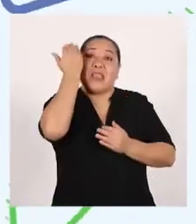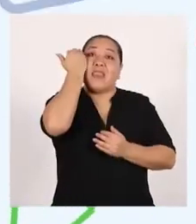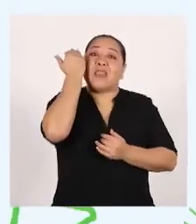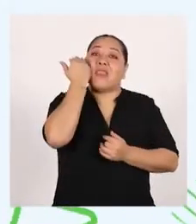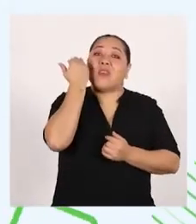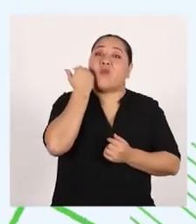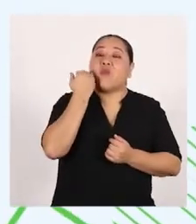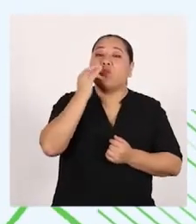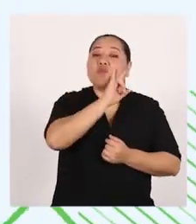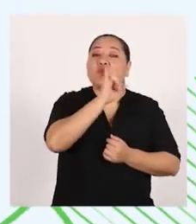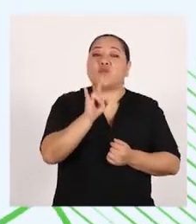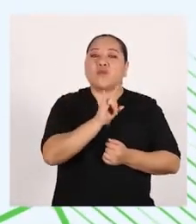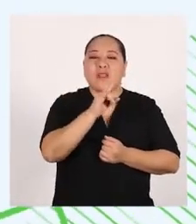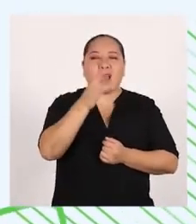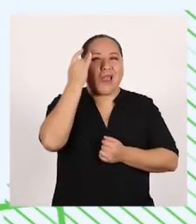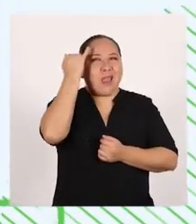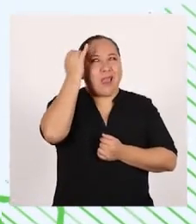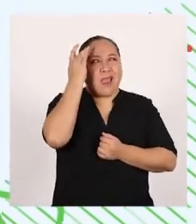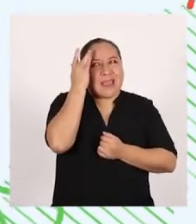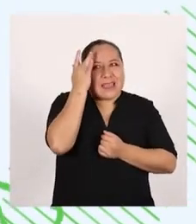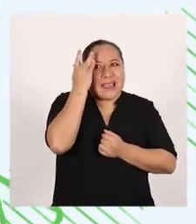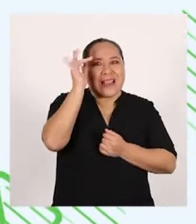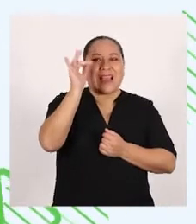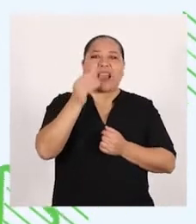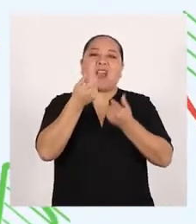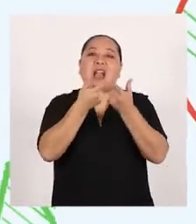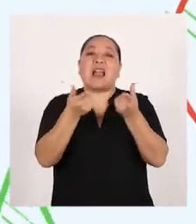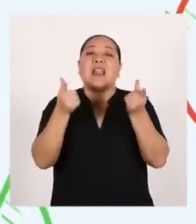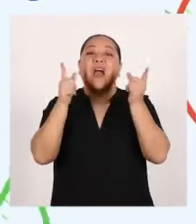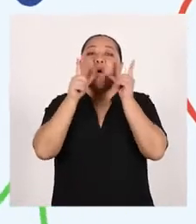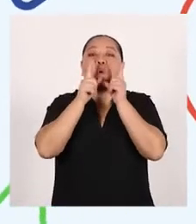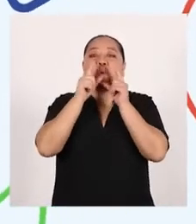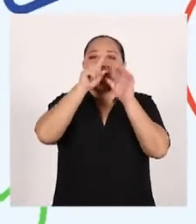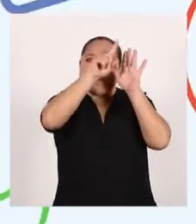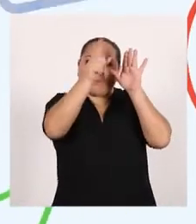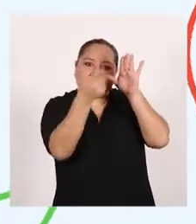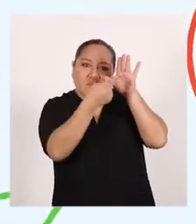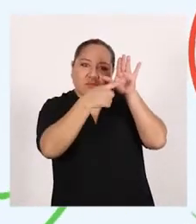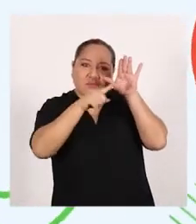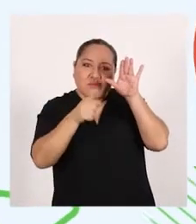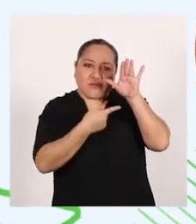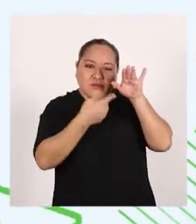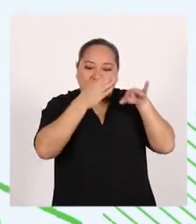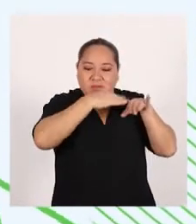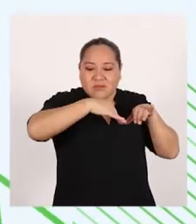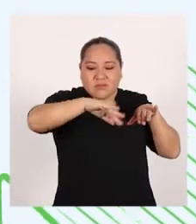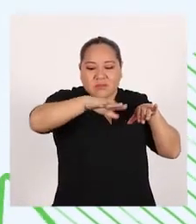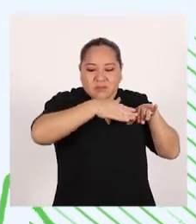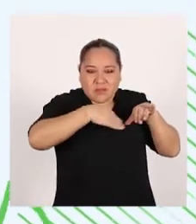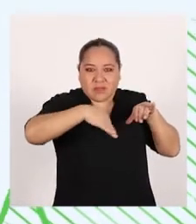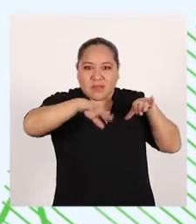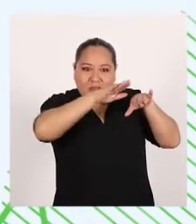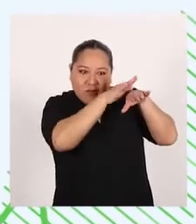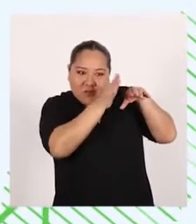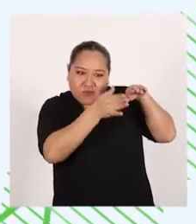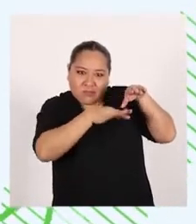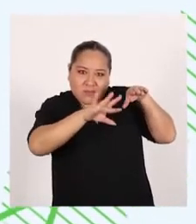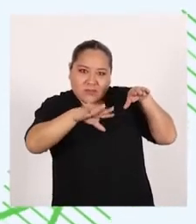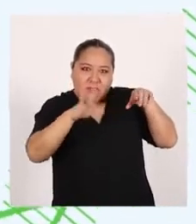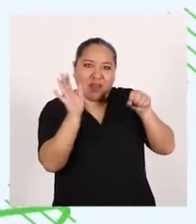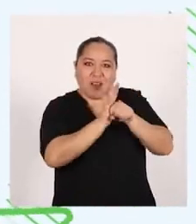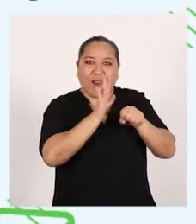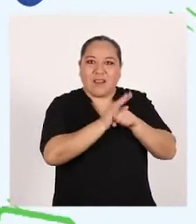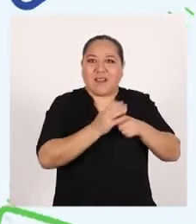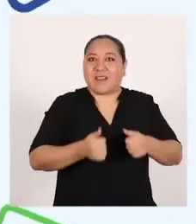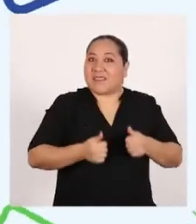Antiguamente se utilizaban de forma inteligente las lagunas de las alturas Que al canalizar el agua irrigaban todos los andenes llenándolos de